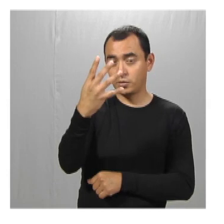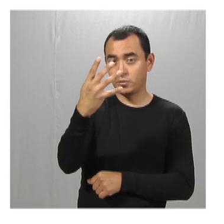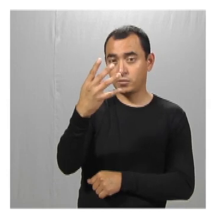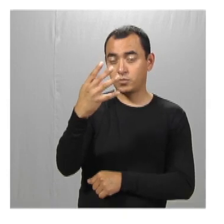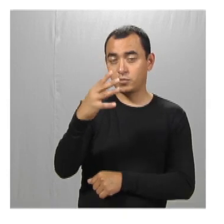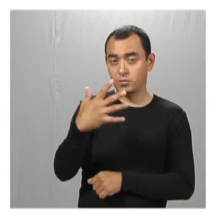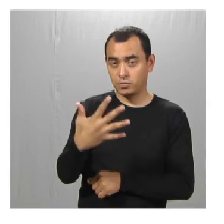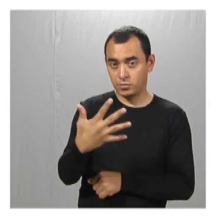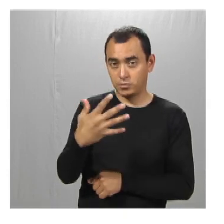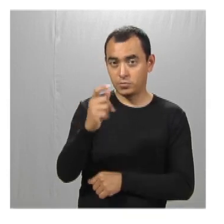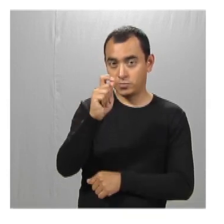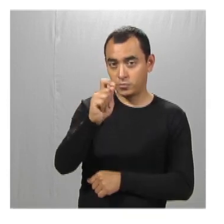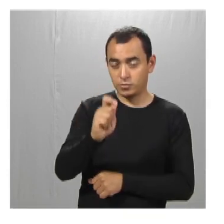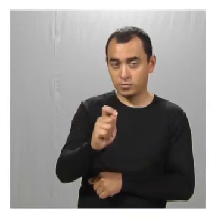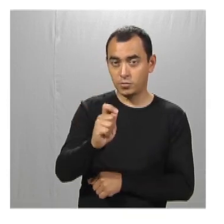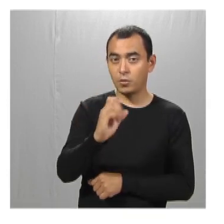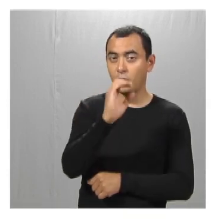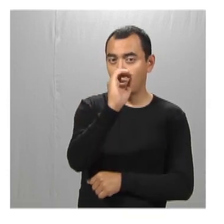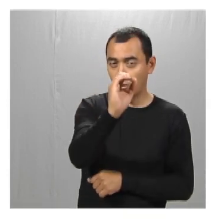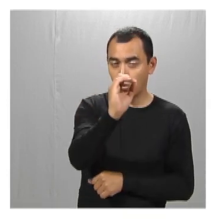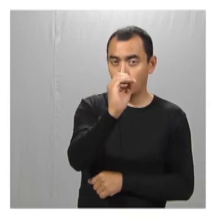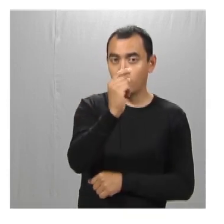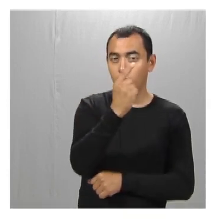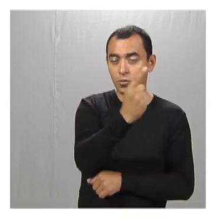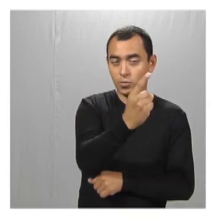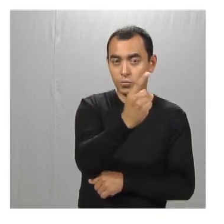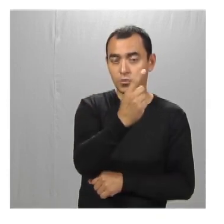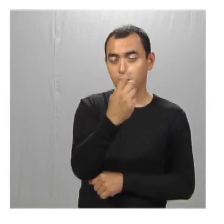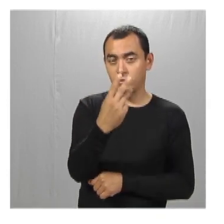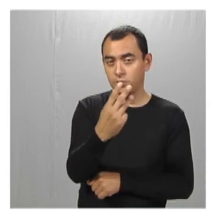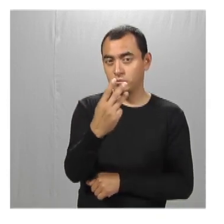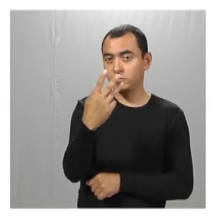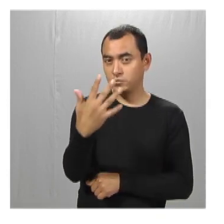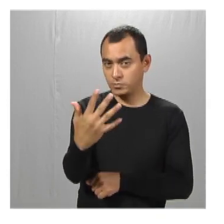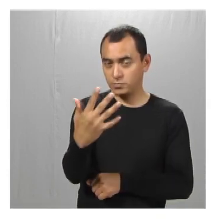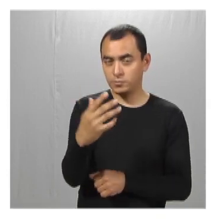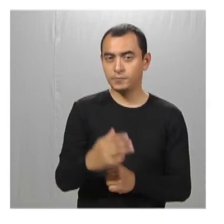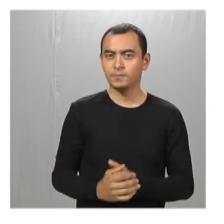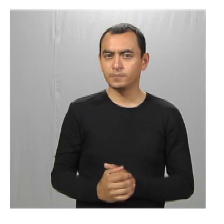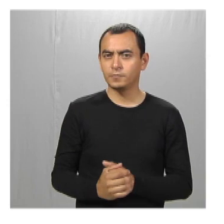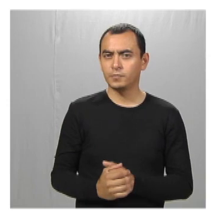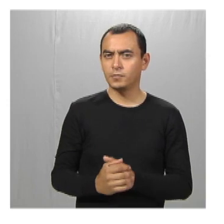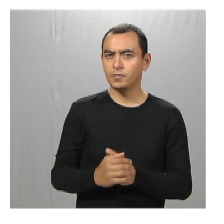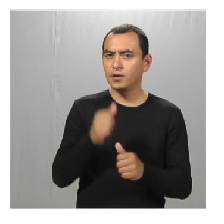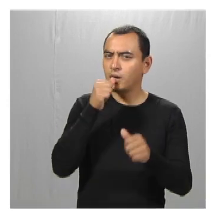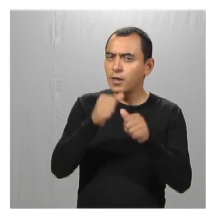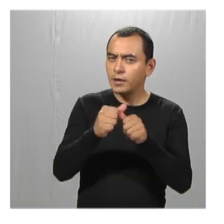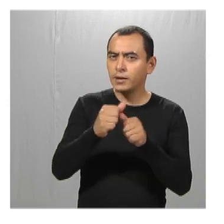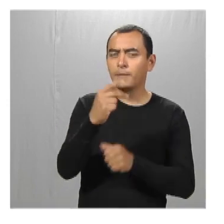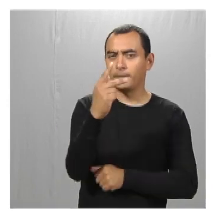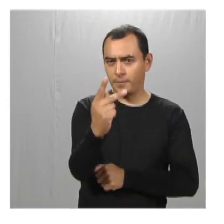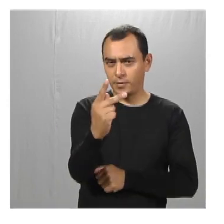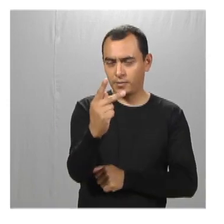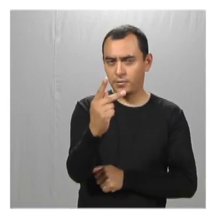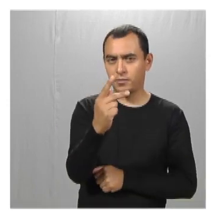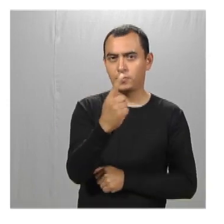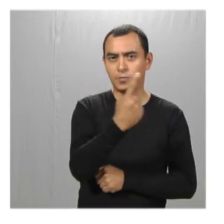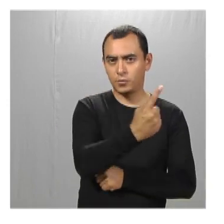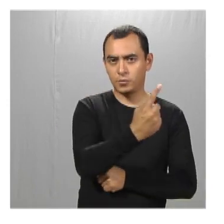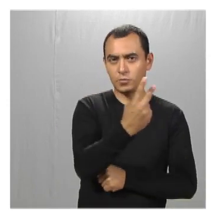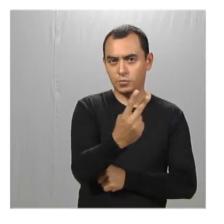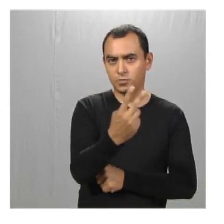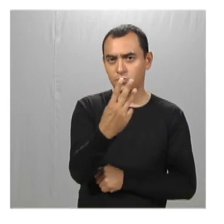5. La letra O, que es el punto 1, 3 y 5. La letra P,